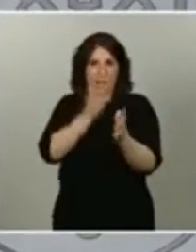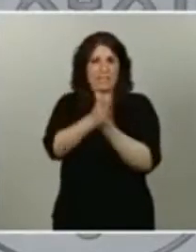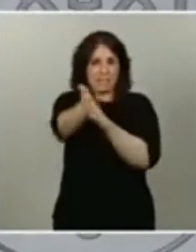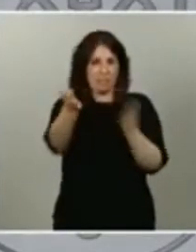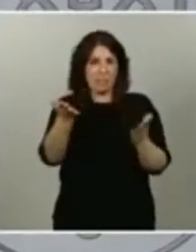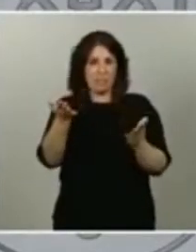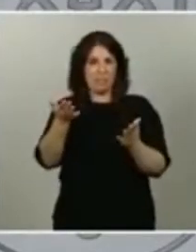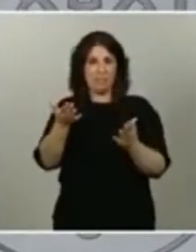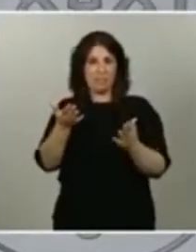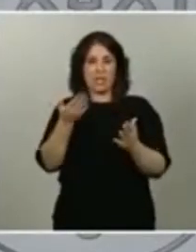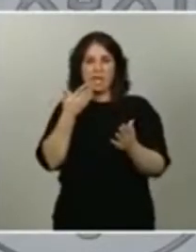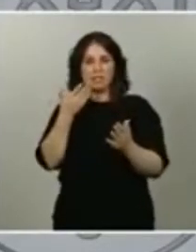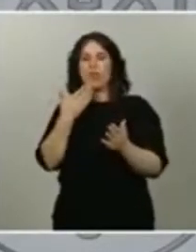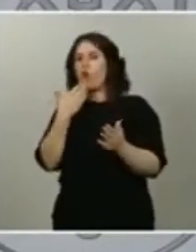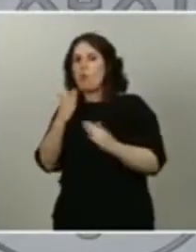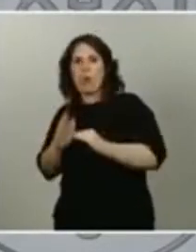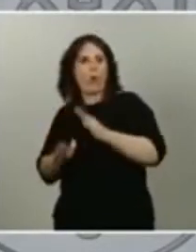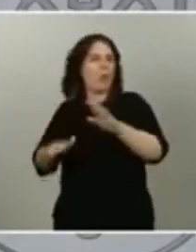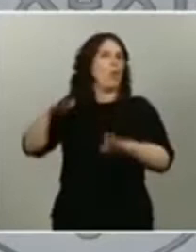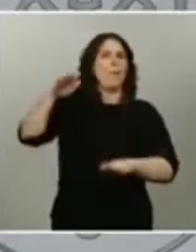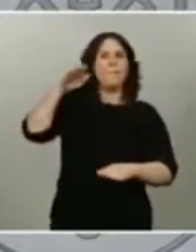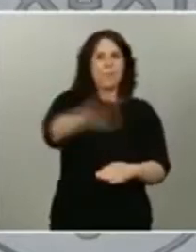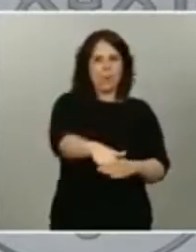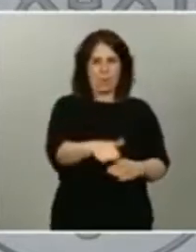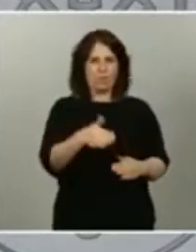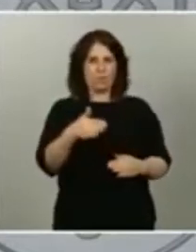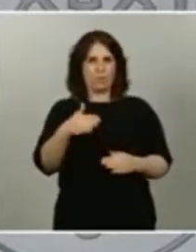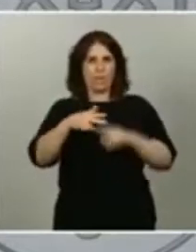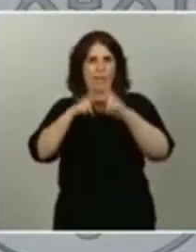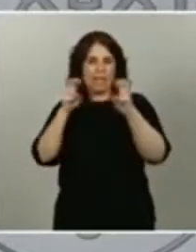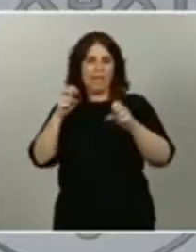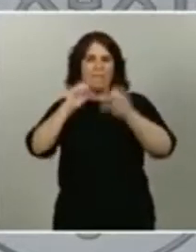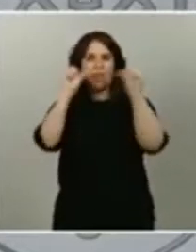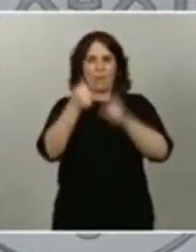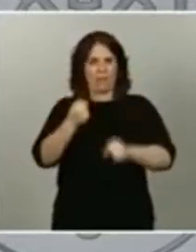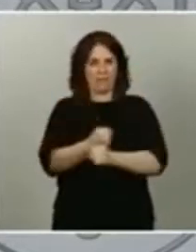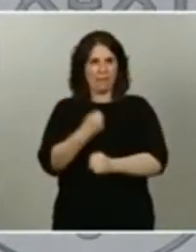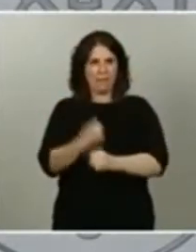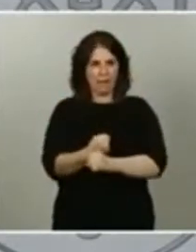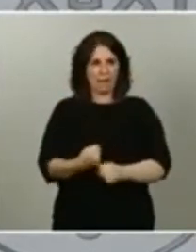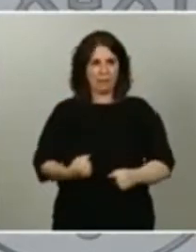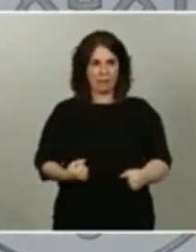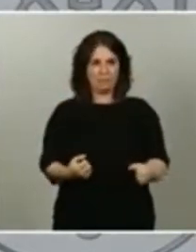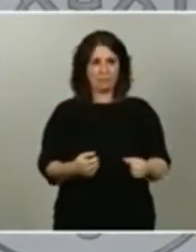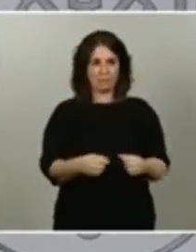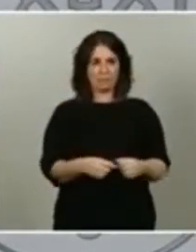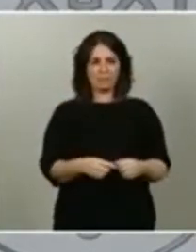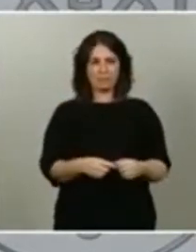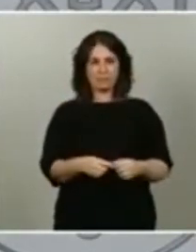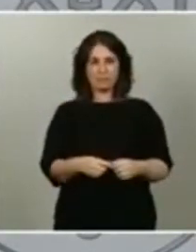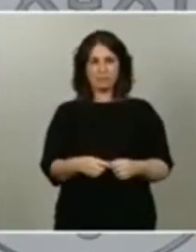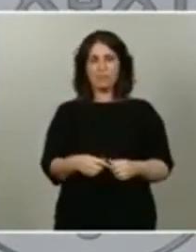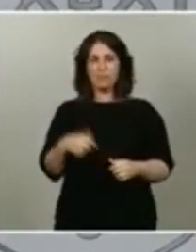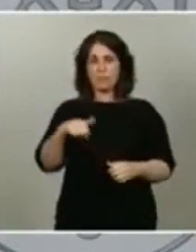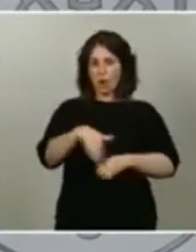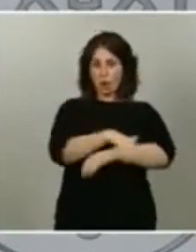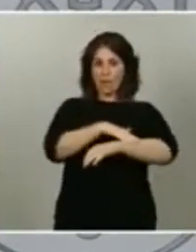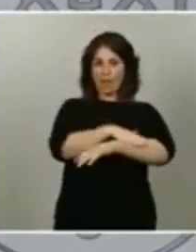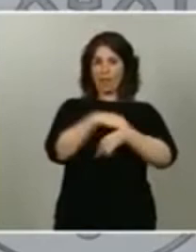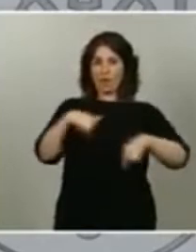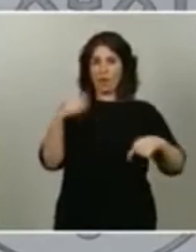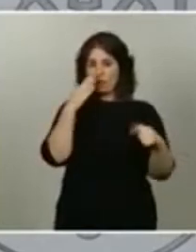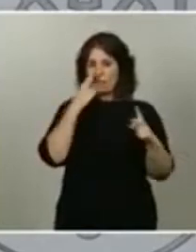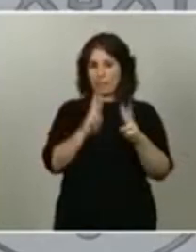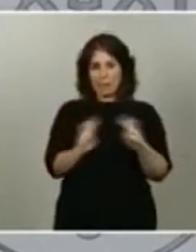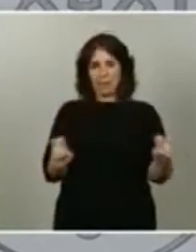gigante durante este periodo de la pandemia. El Gobierno ha querido trasladar desde el primer momento que hay